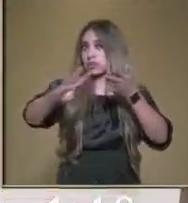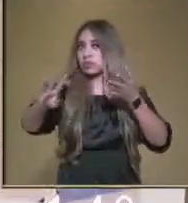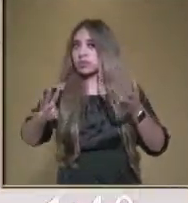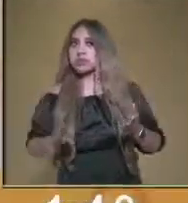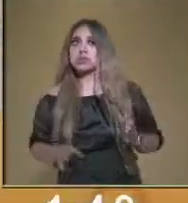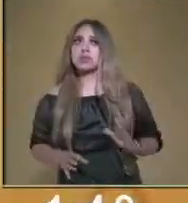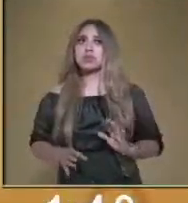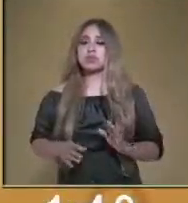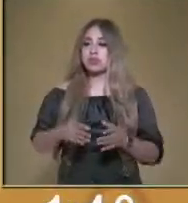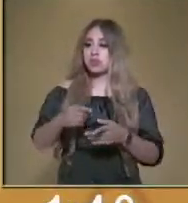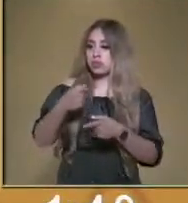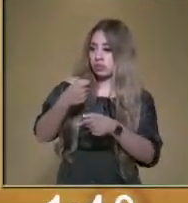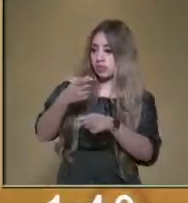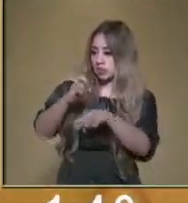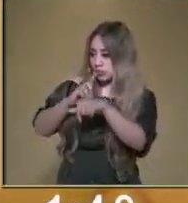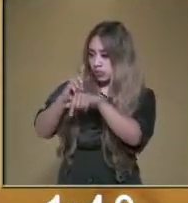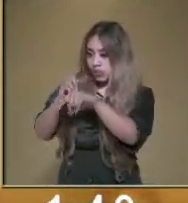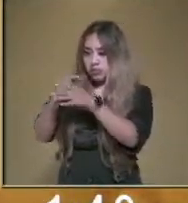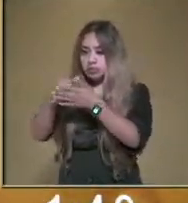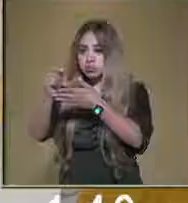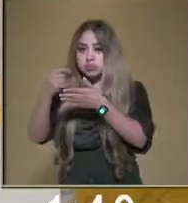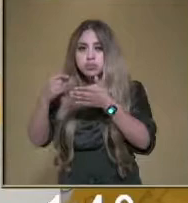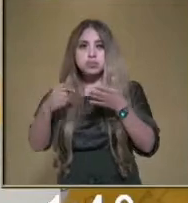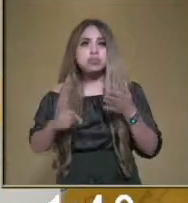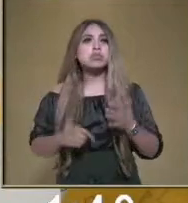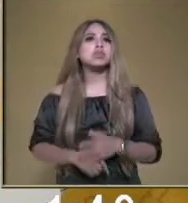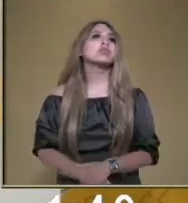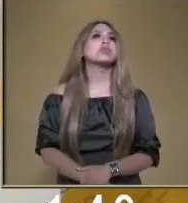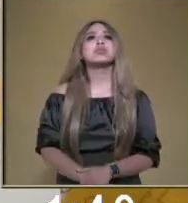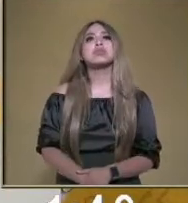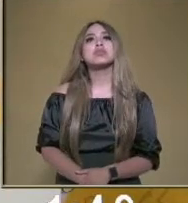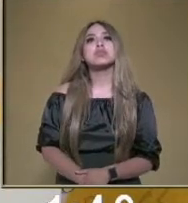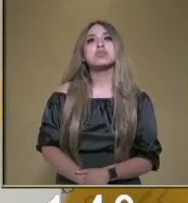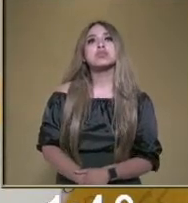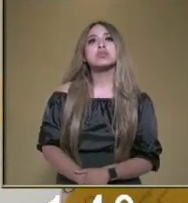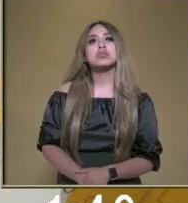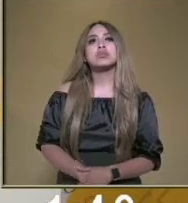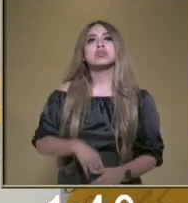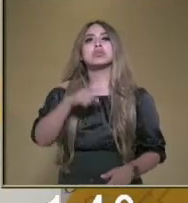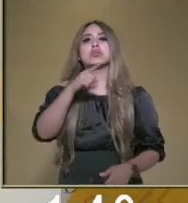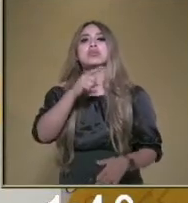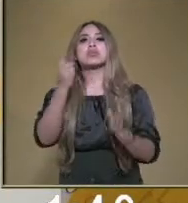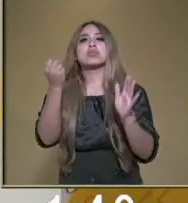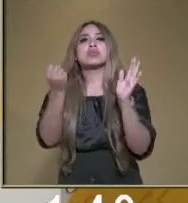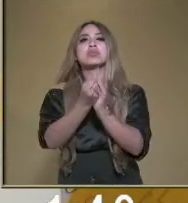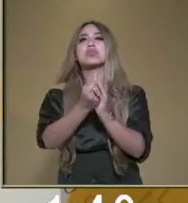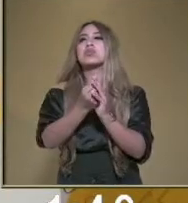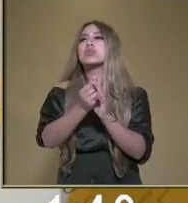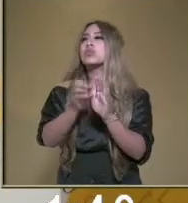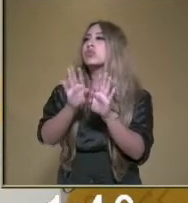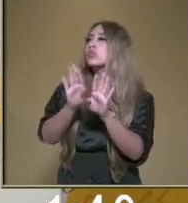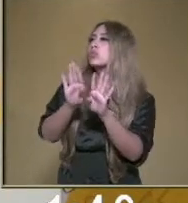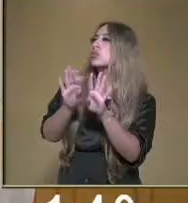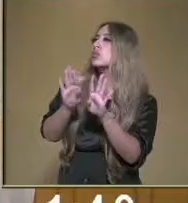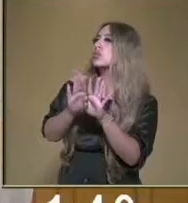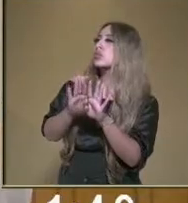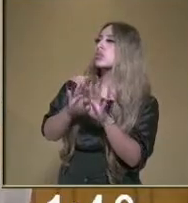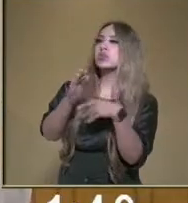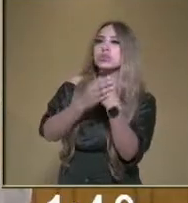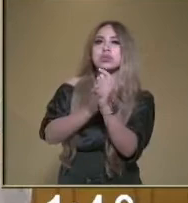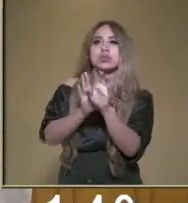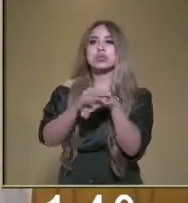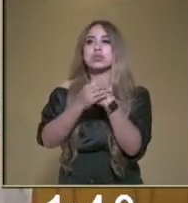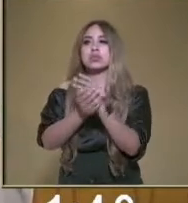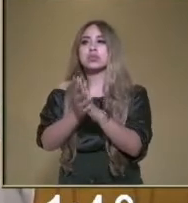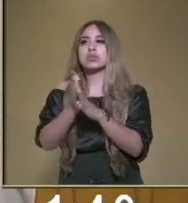Por ejemplo, ¿aquí qué tenemos, maestra Lucero? Este es un símbolo para lavarnos las manos. Y por ejemplo, aquí